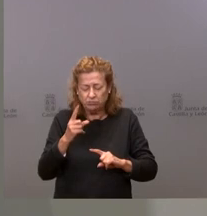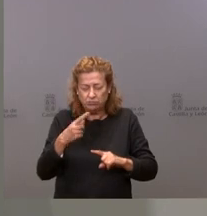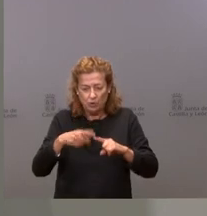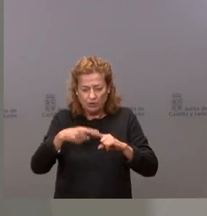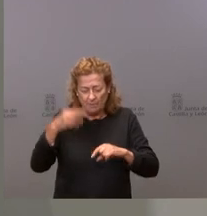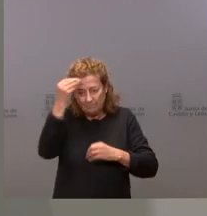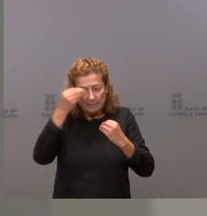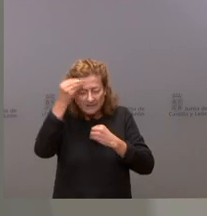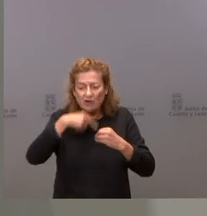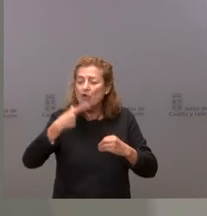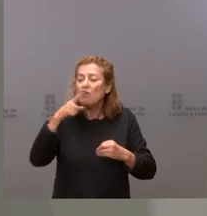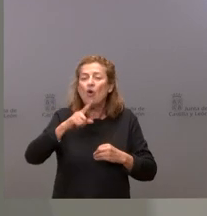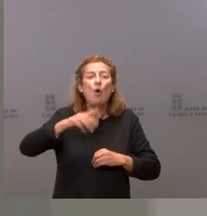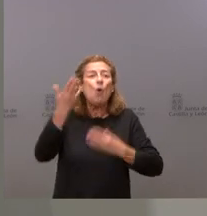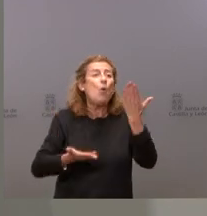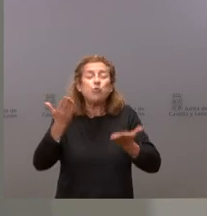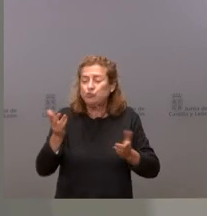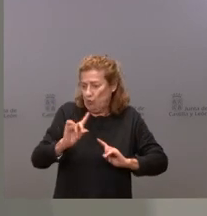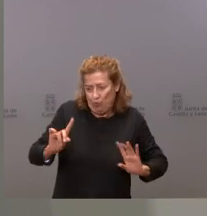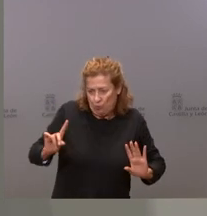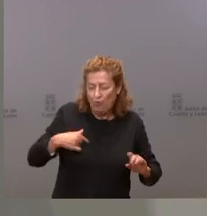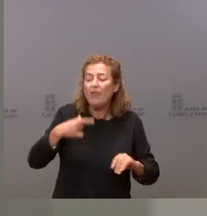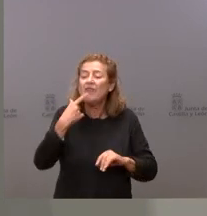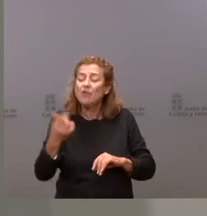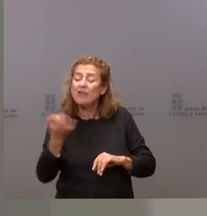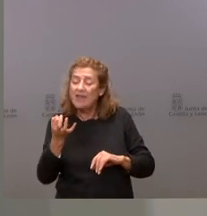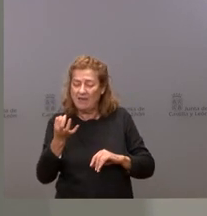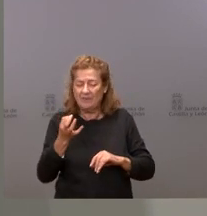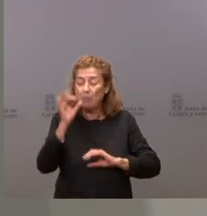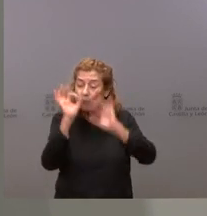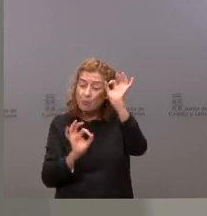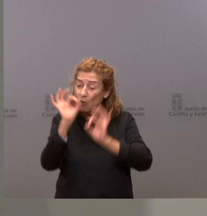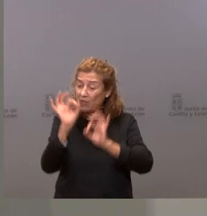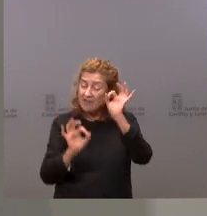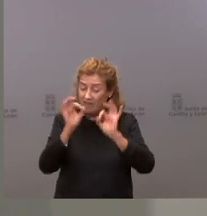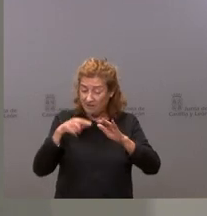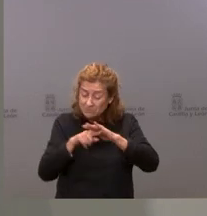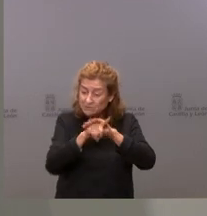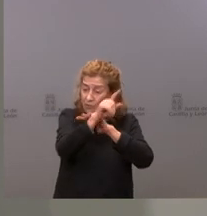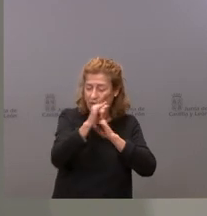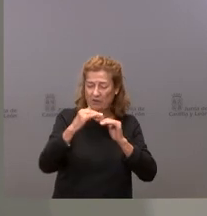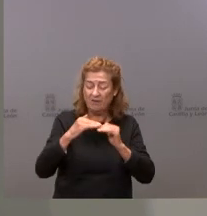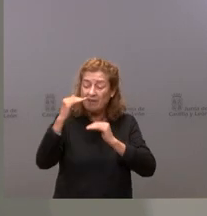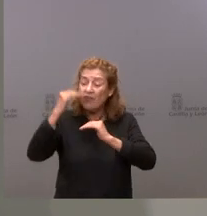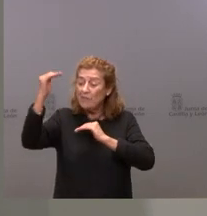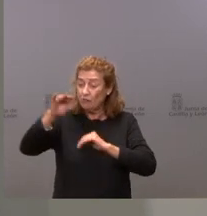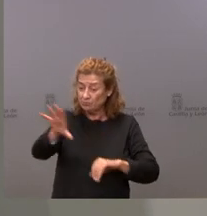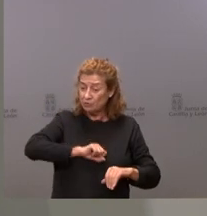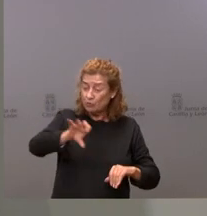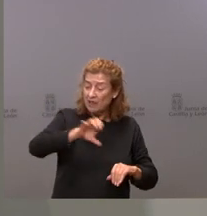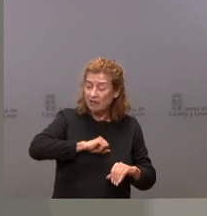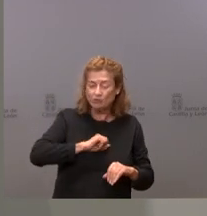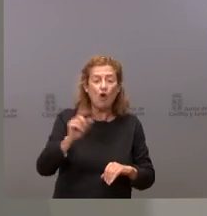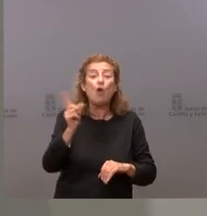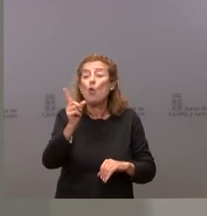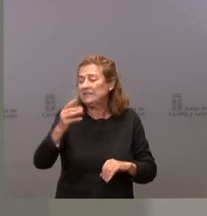Yo no he dicho que sea razonable. Lo que sí que he dicho es que el porcentaje de evolución y de crecimiento de los contagios no está